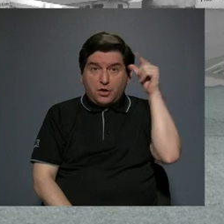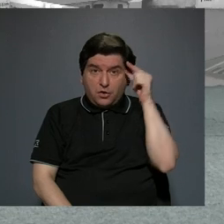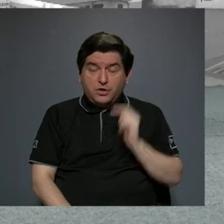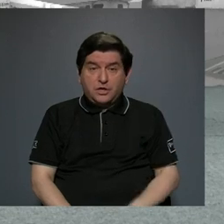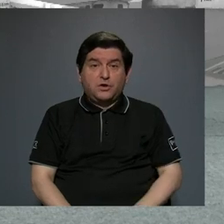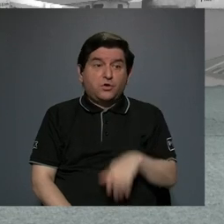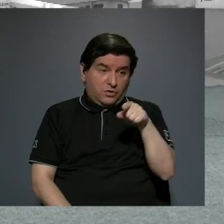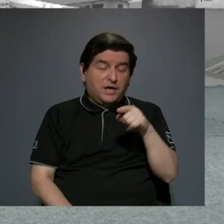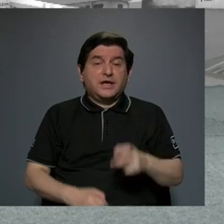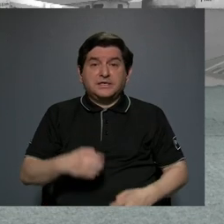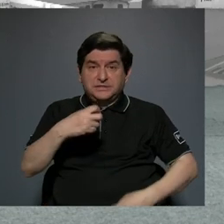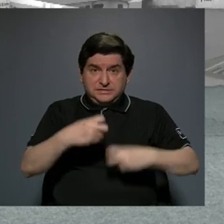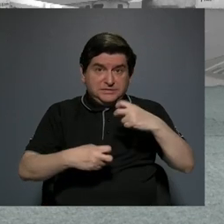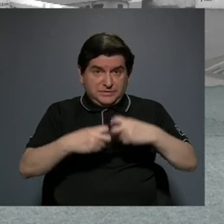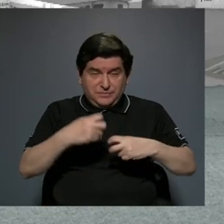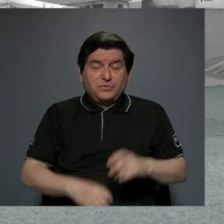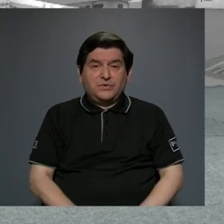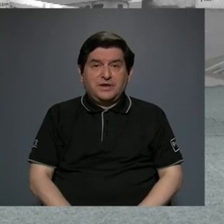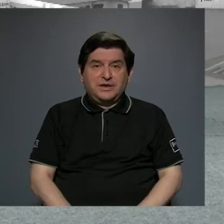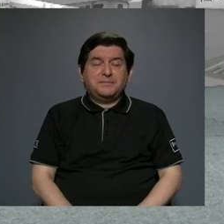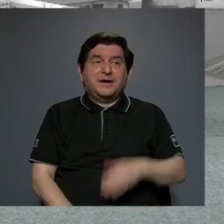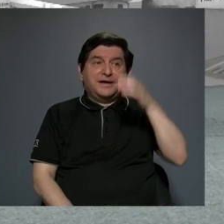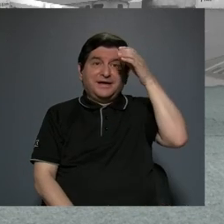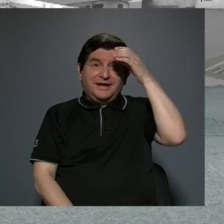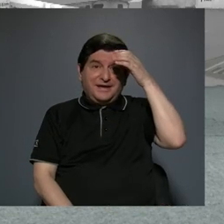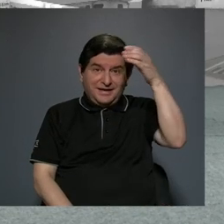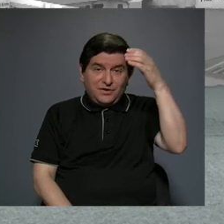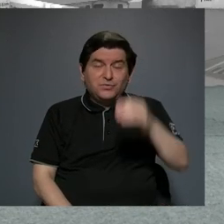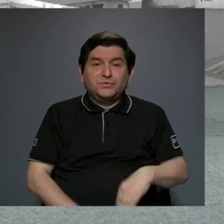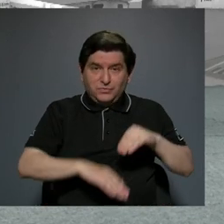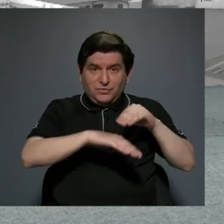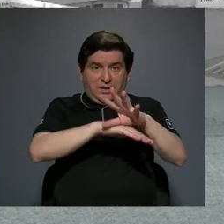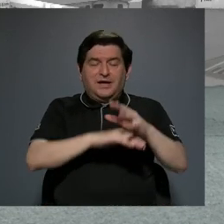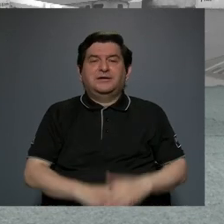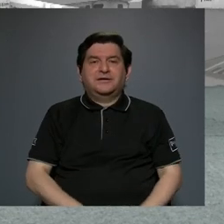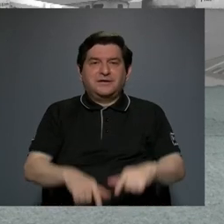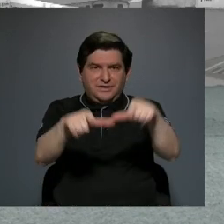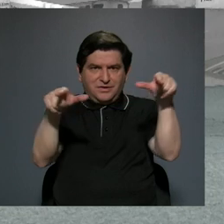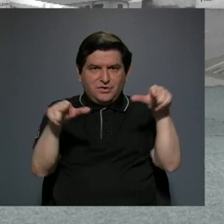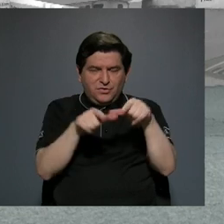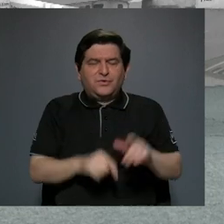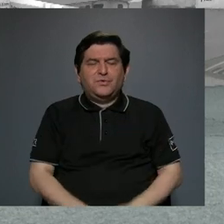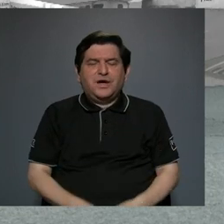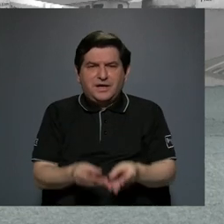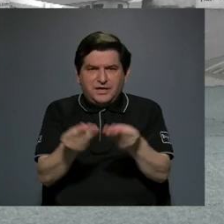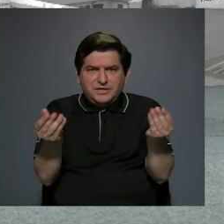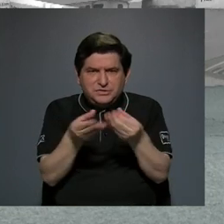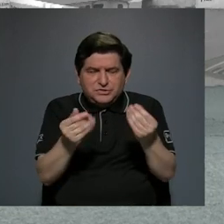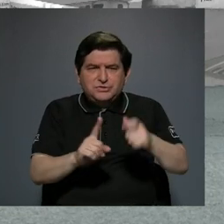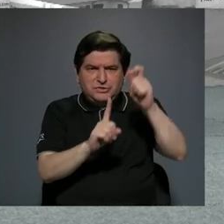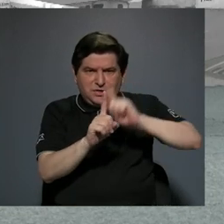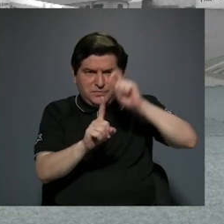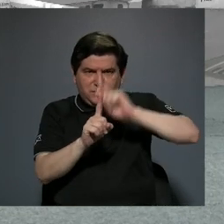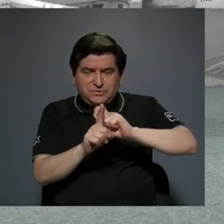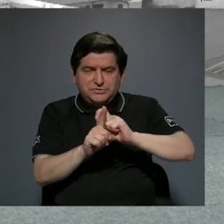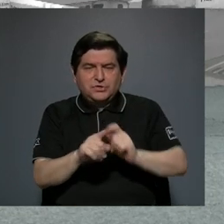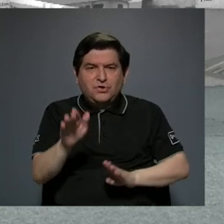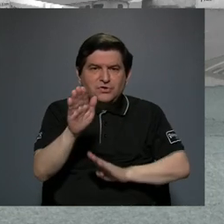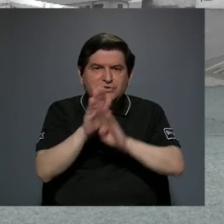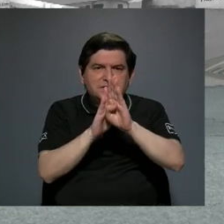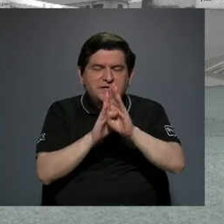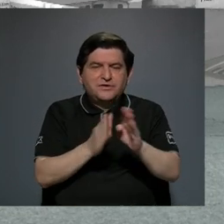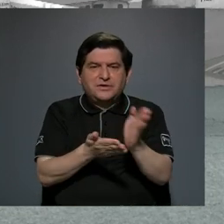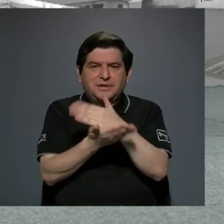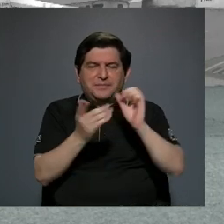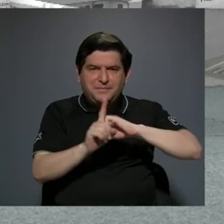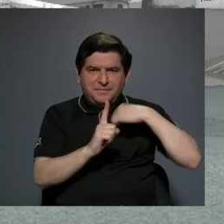ese problema, perdón, ese asunto de la cultura. Las zonas bananeras no solamente desarrollan esa parte social,